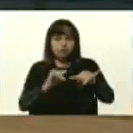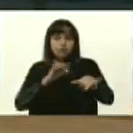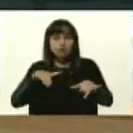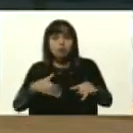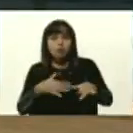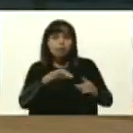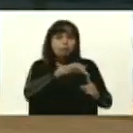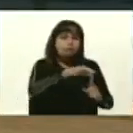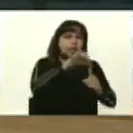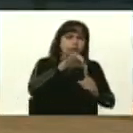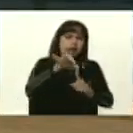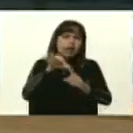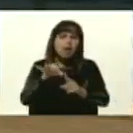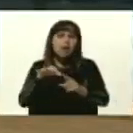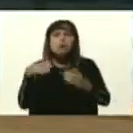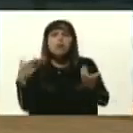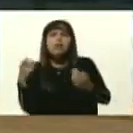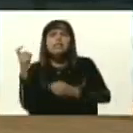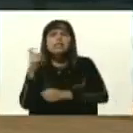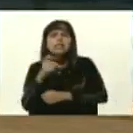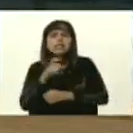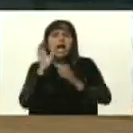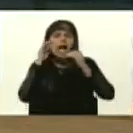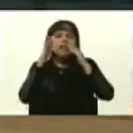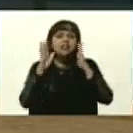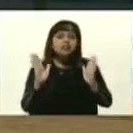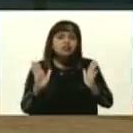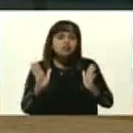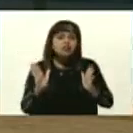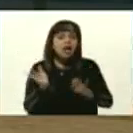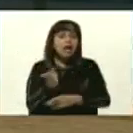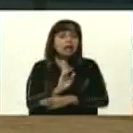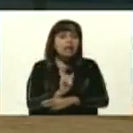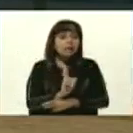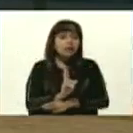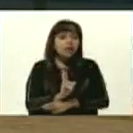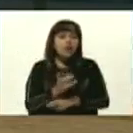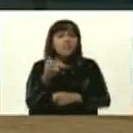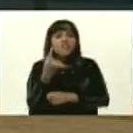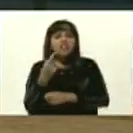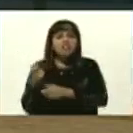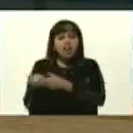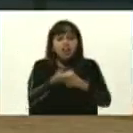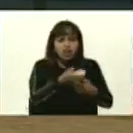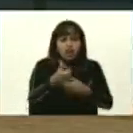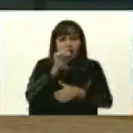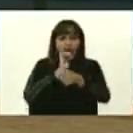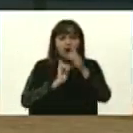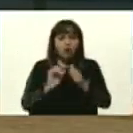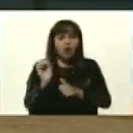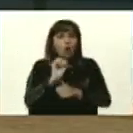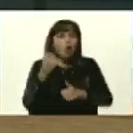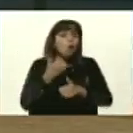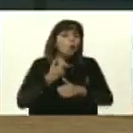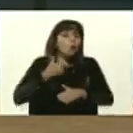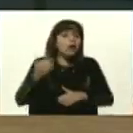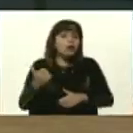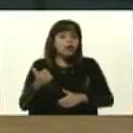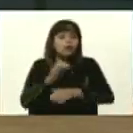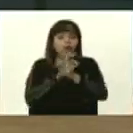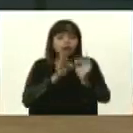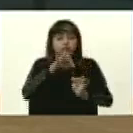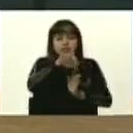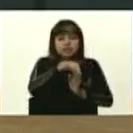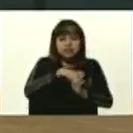identificar aquellas que requieren una atención priorizada por falta de riego o algún otro insumo de carácter agrícola.